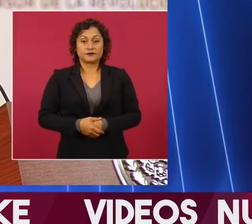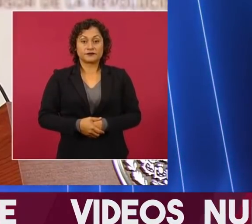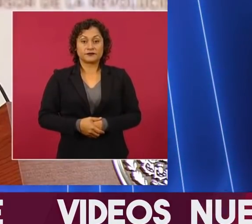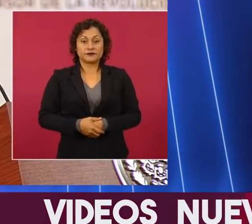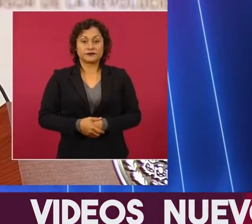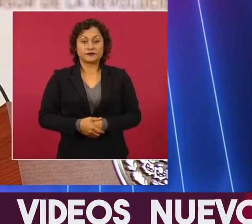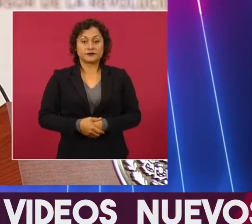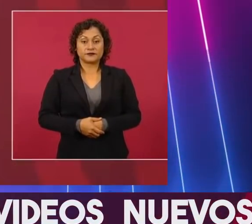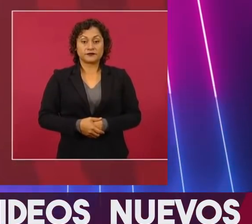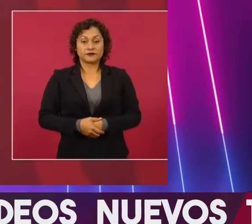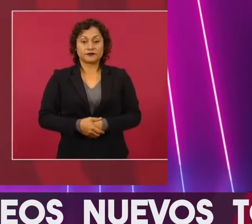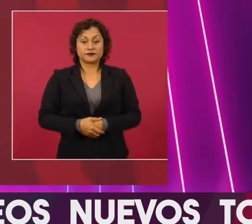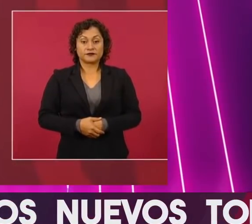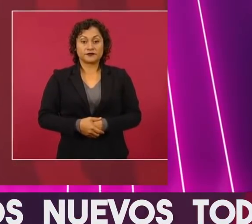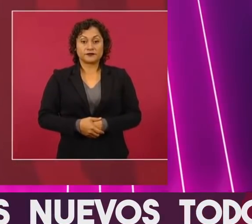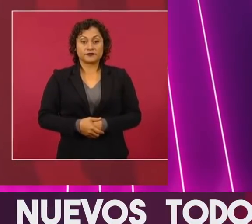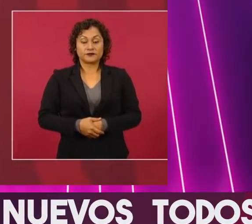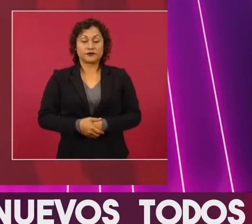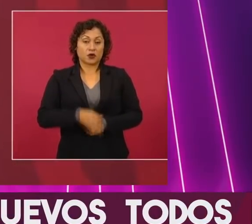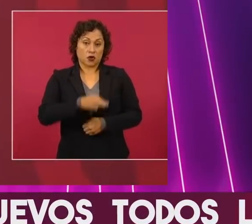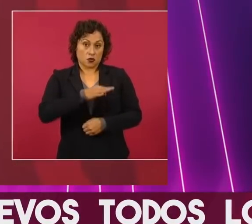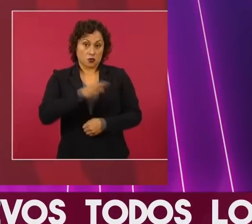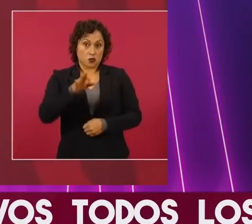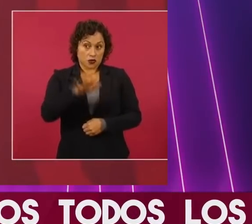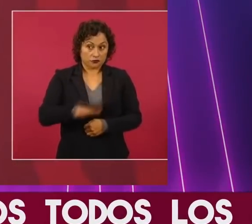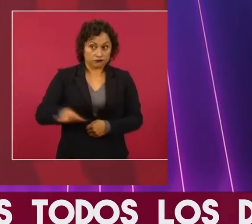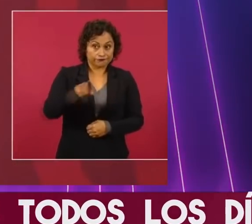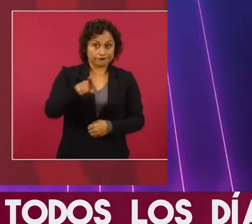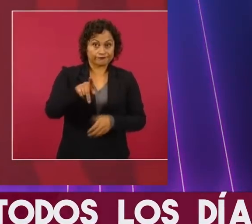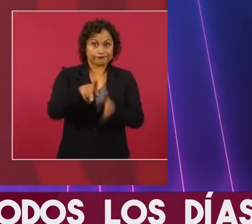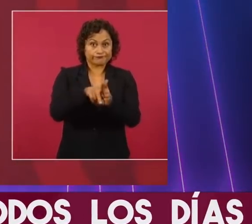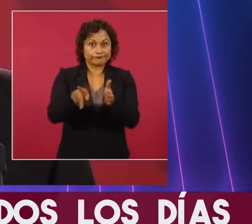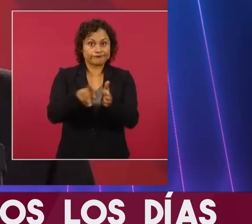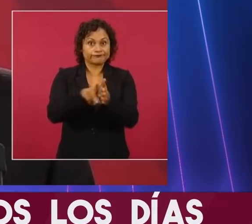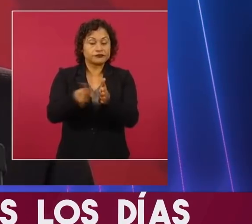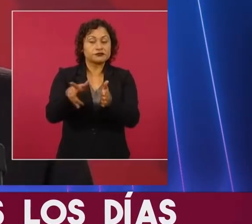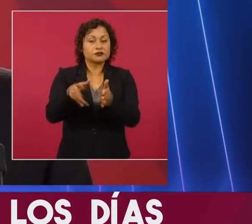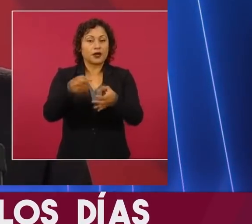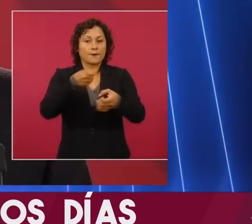para el periodismo, para la política, para todo.